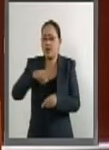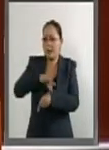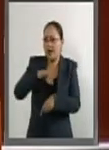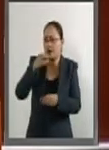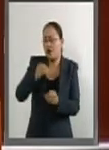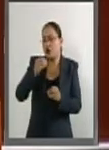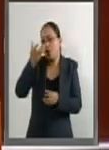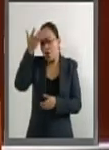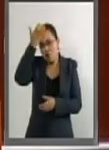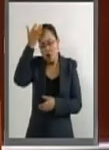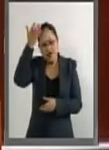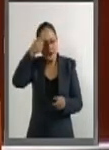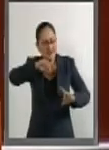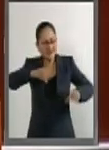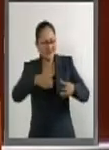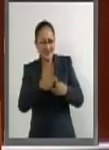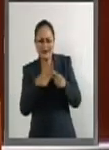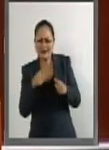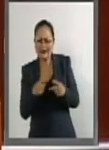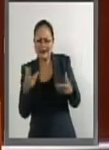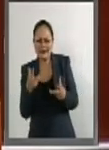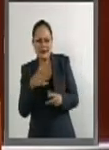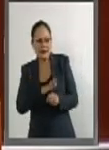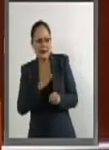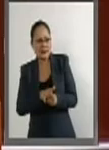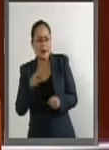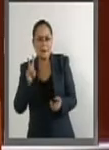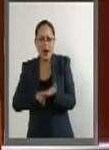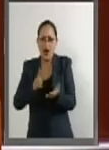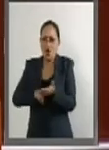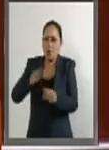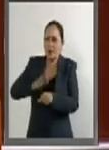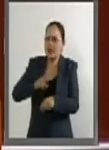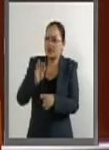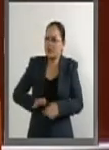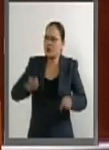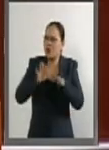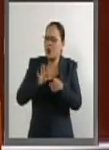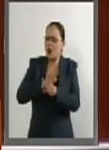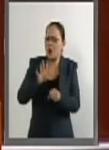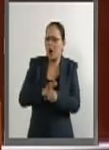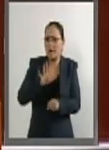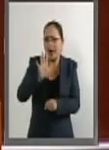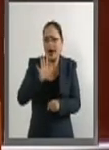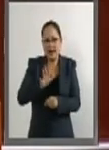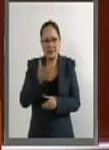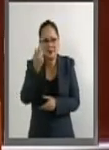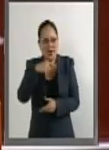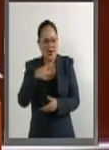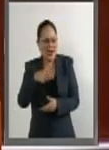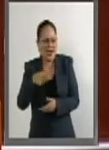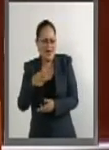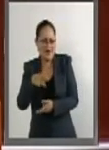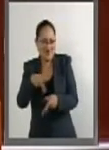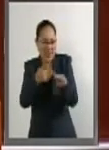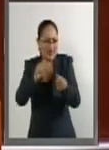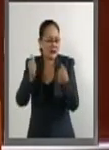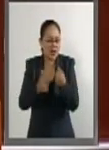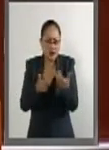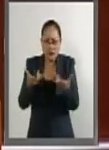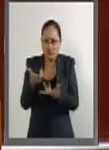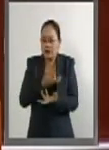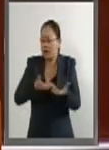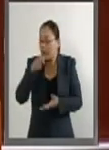personal médico y se pretenda valorar la vida como mercancía en una línea de producción. La Ley de